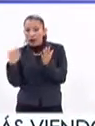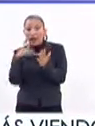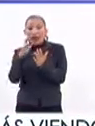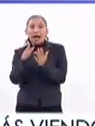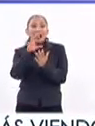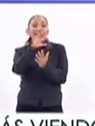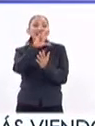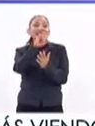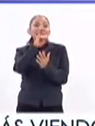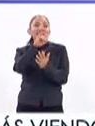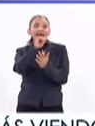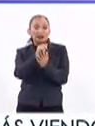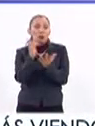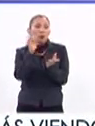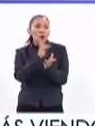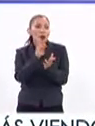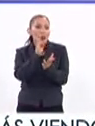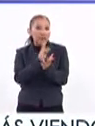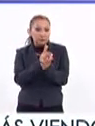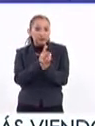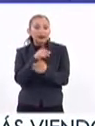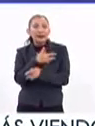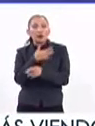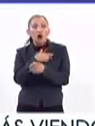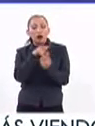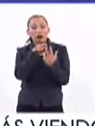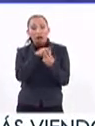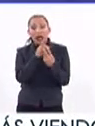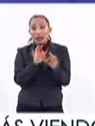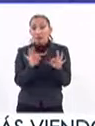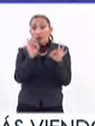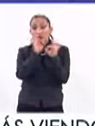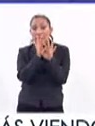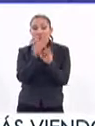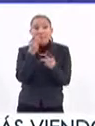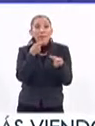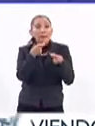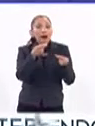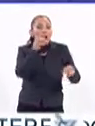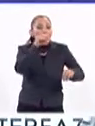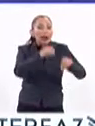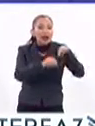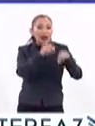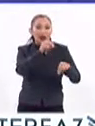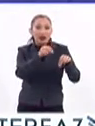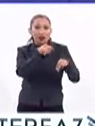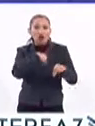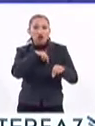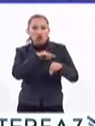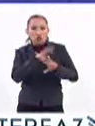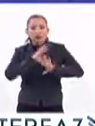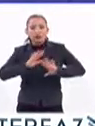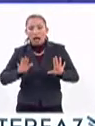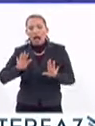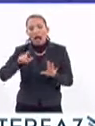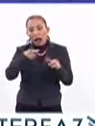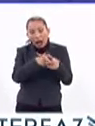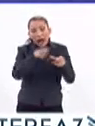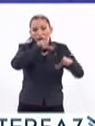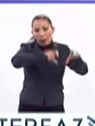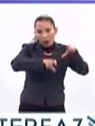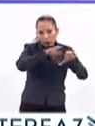son fases clínicas. Ahorita tenemos el reto importante de la producción. Nosotros lo hemos hecho a nivel